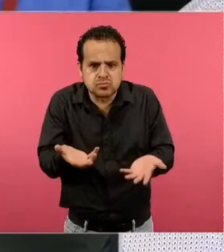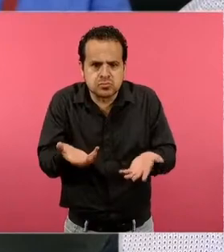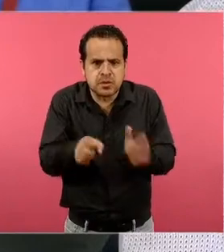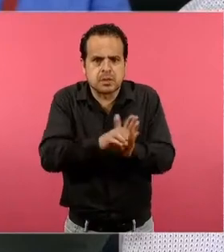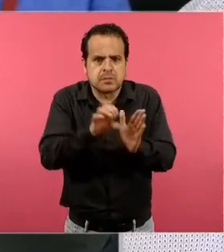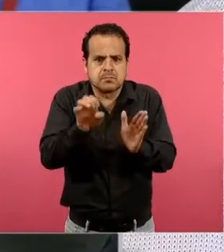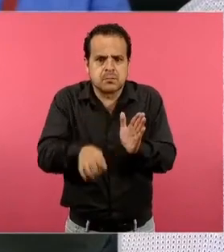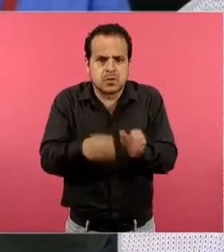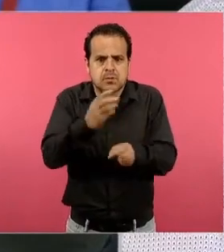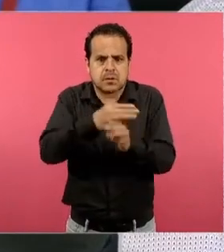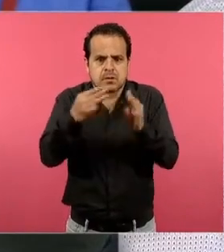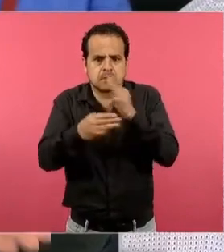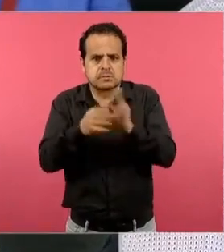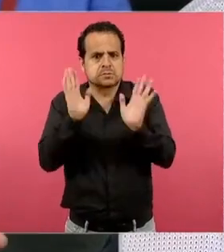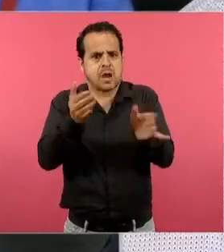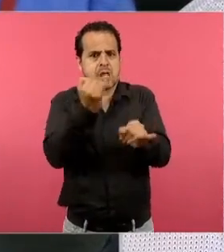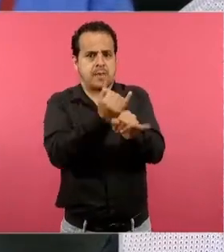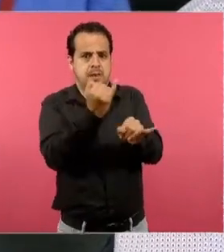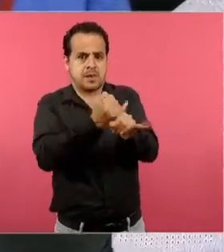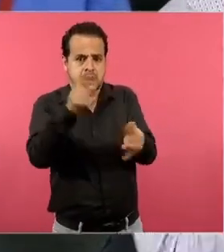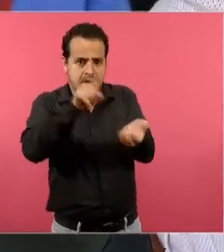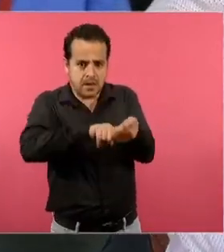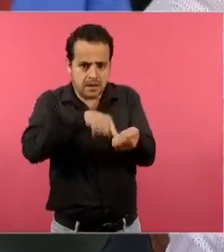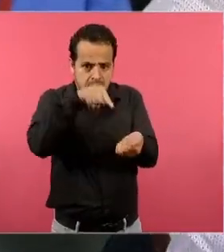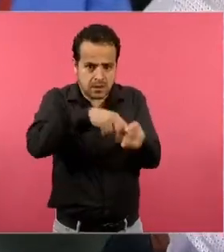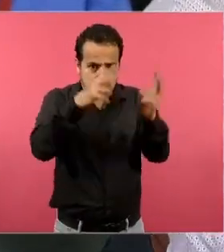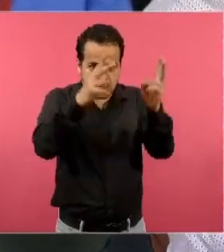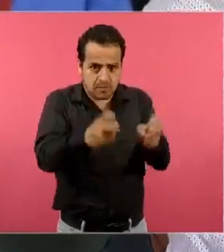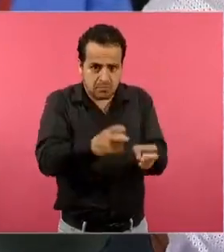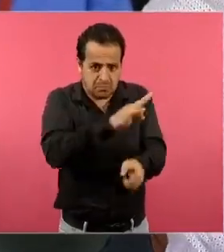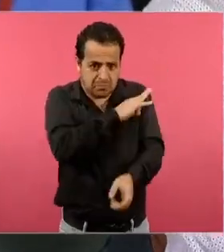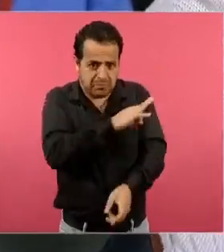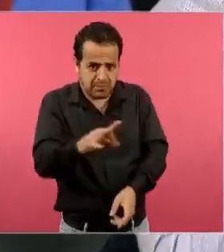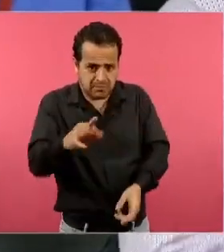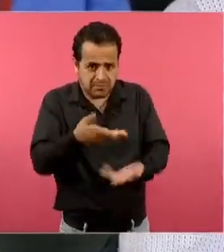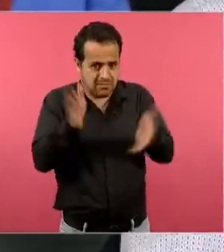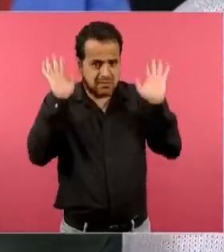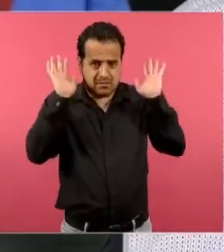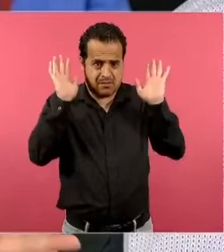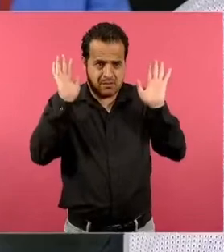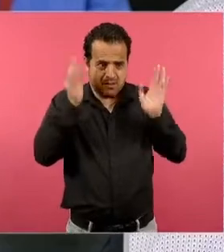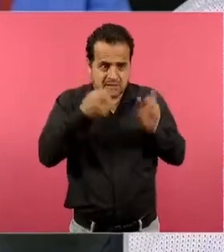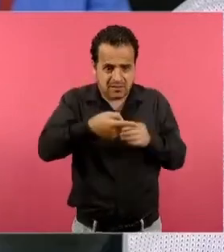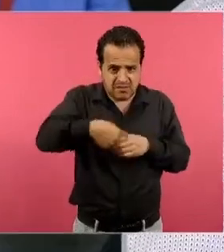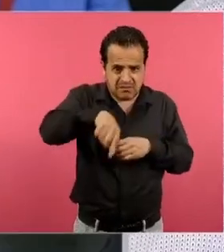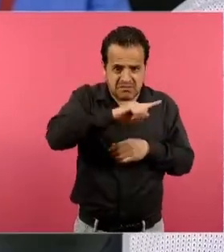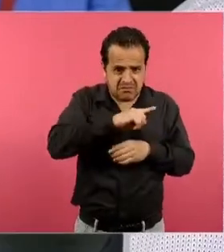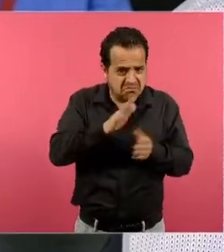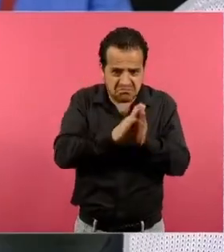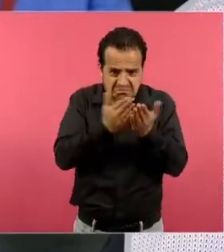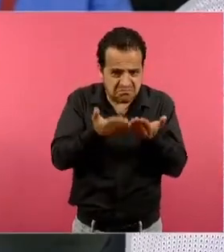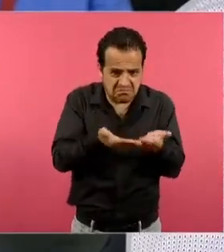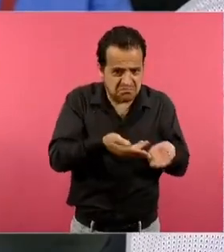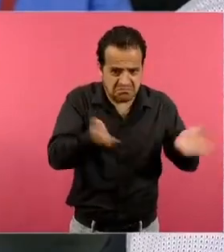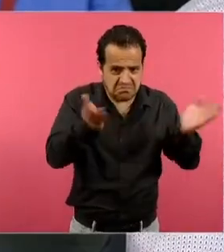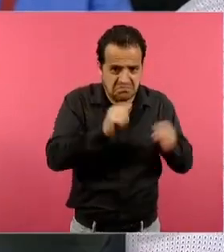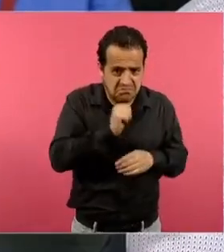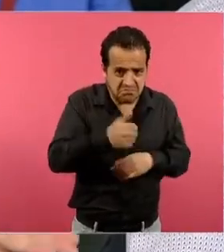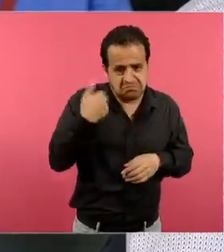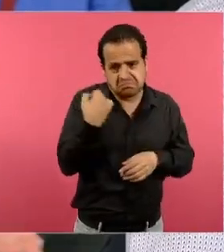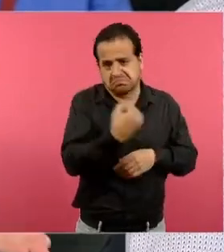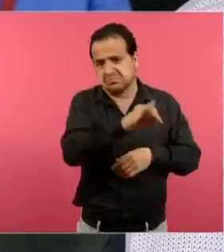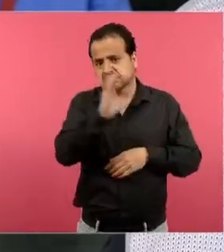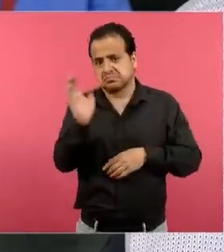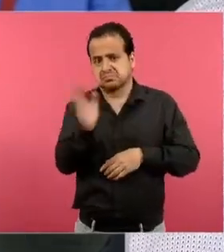Entonces, yo me pregunto ahí qué va a pasar, porque si una madre o un maestro deciden en Chihuahua o en cualquier lugar que sí quieren,